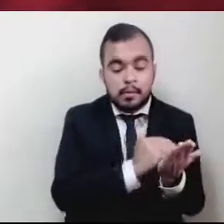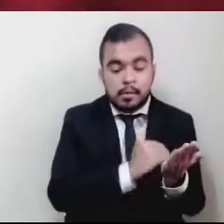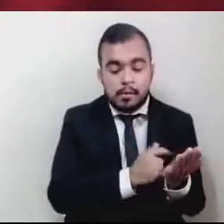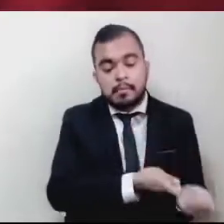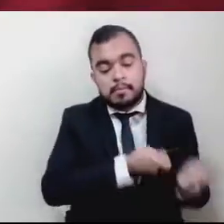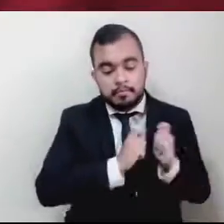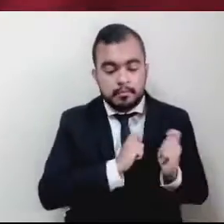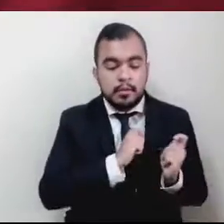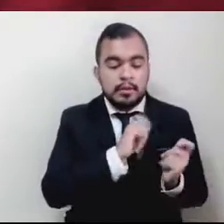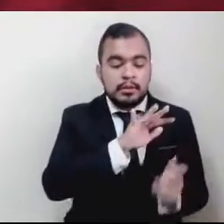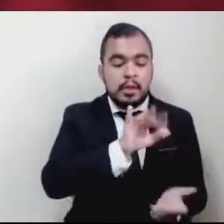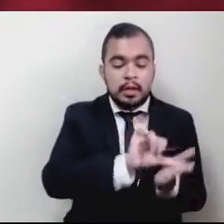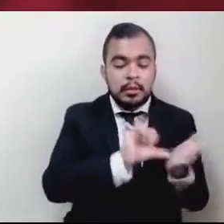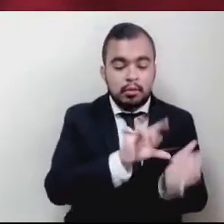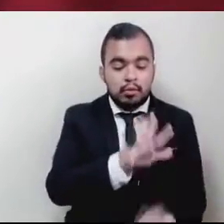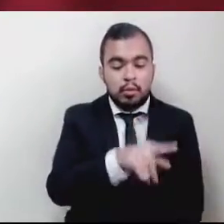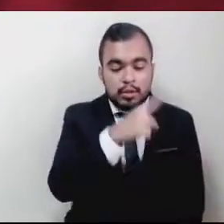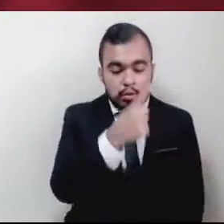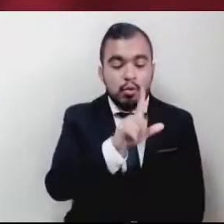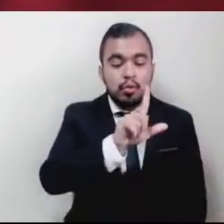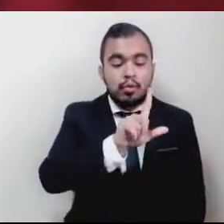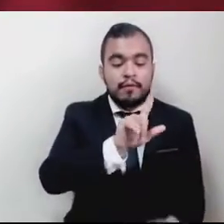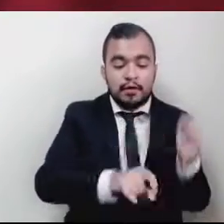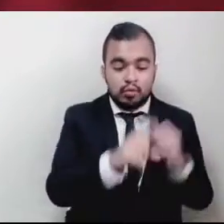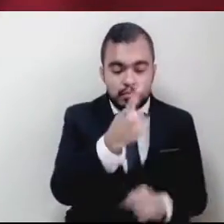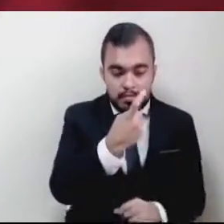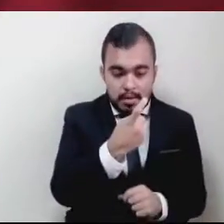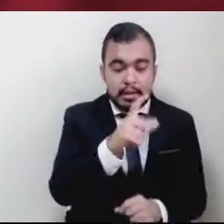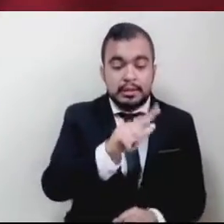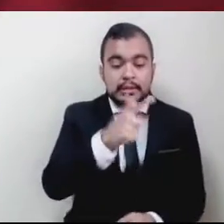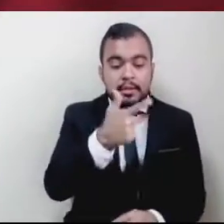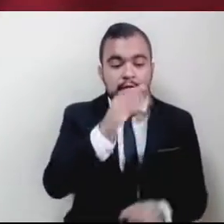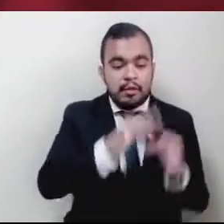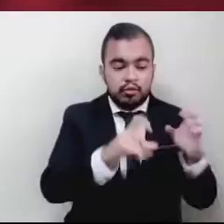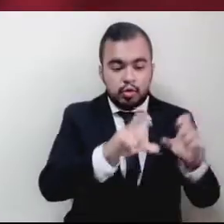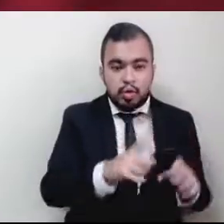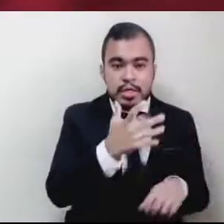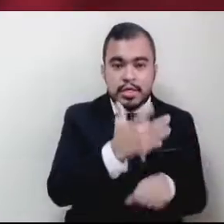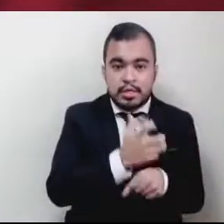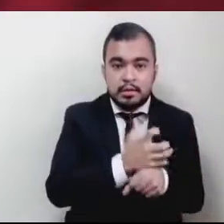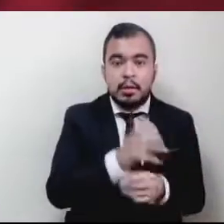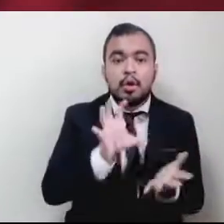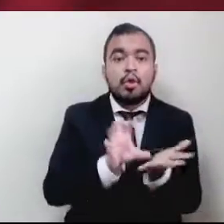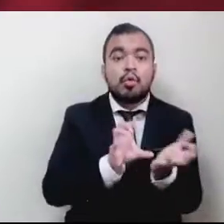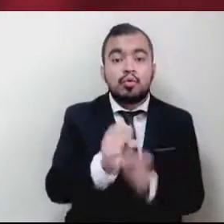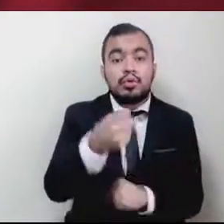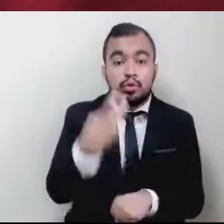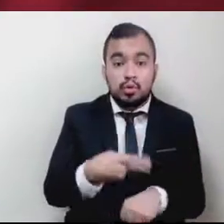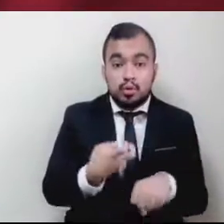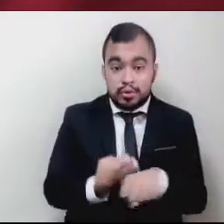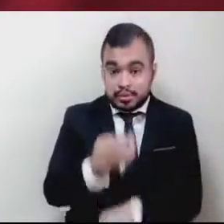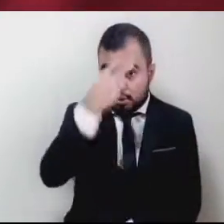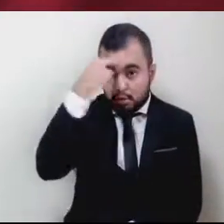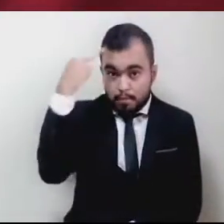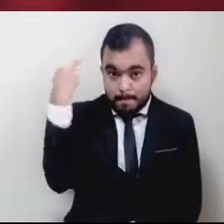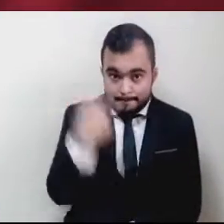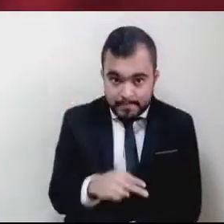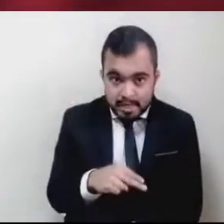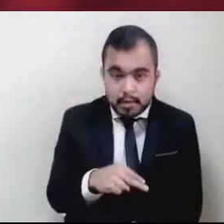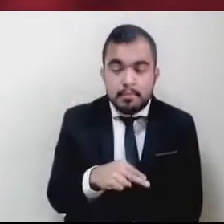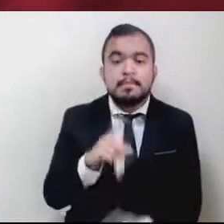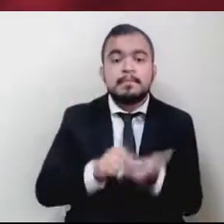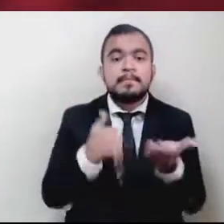fracción primera, y 77, fracción quinta, de la Constitución Política del Estado Libre y Soberano de México, me permito someter a la